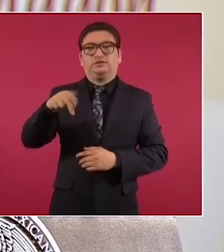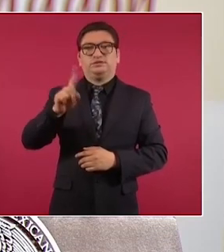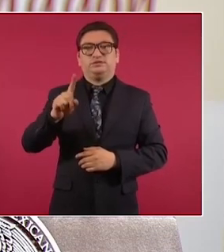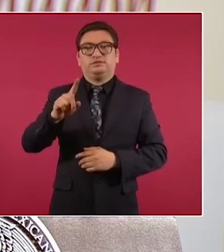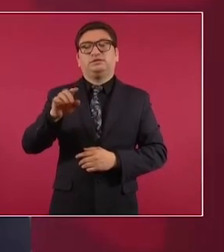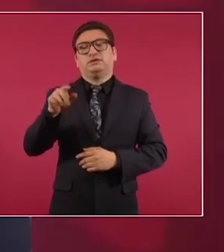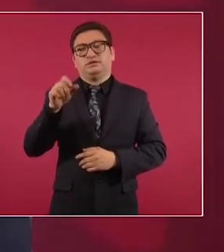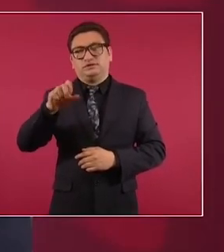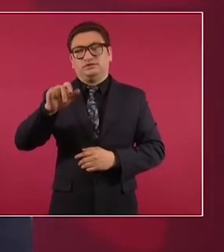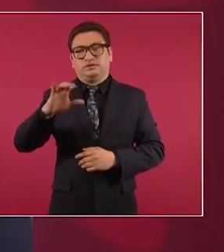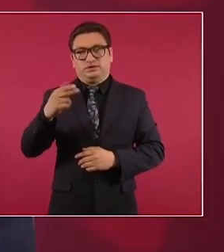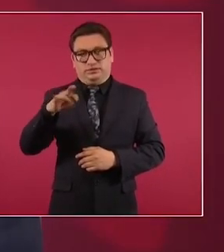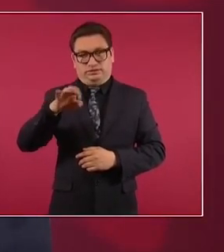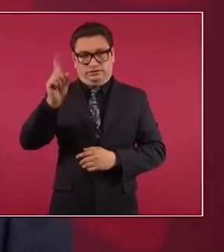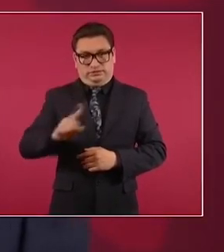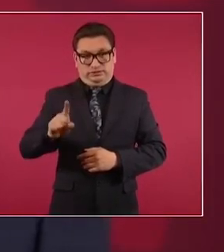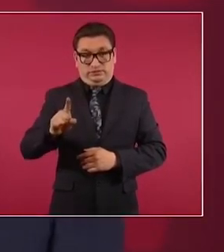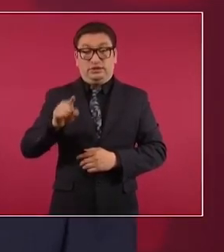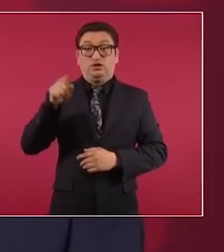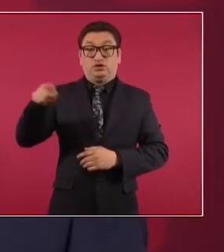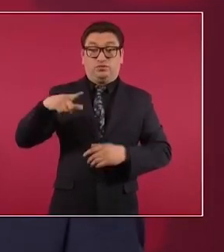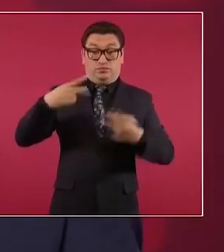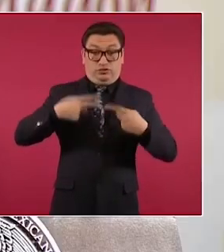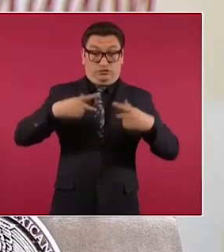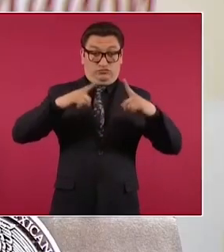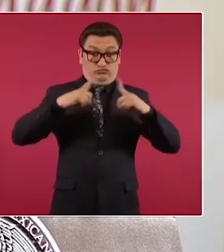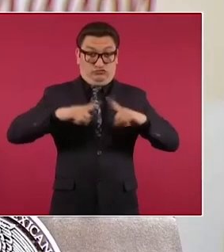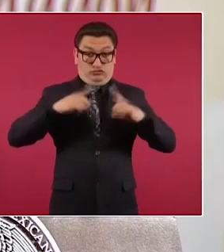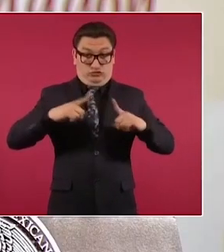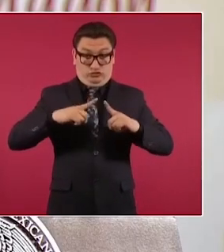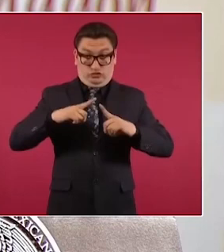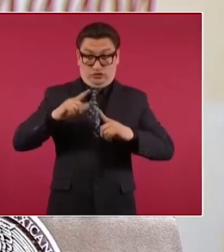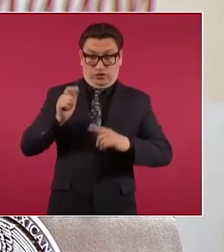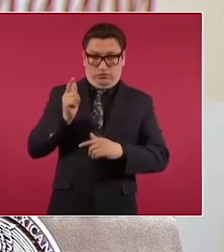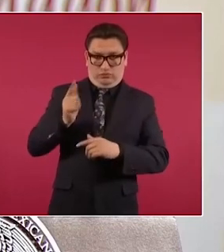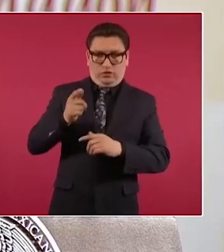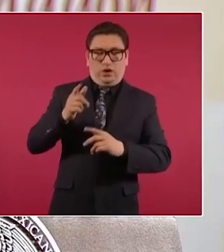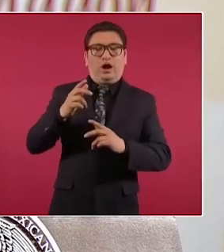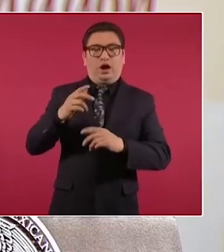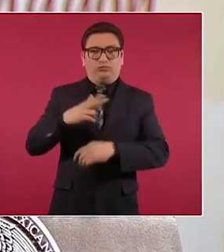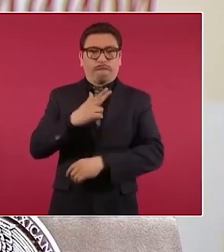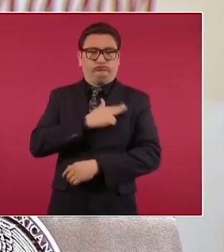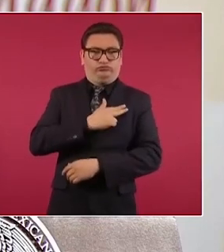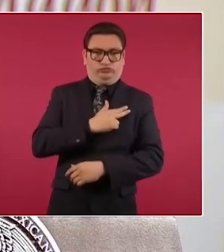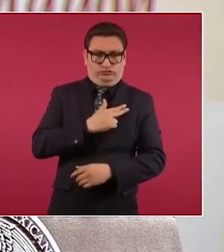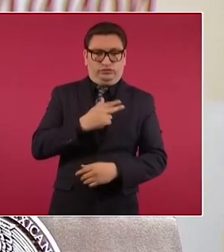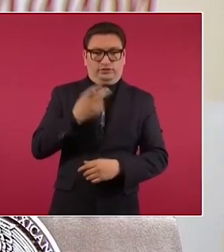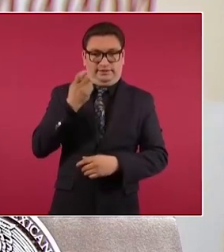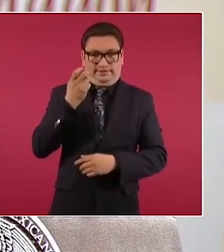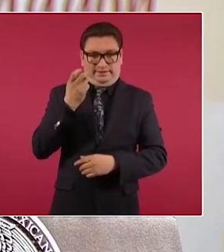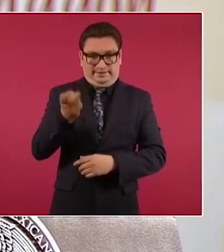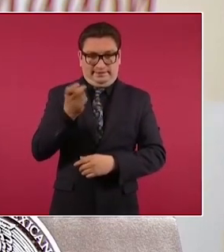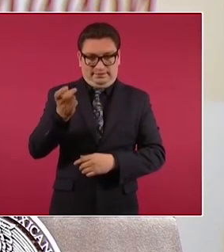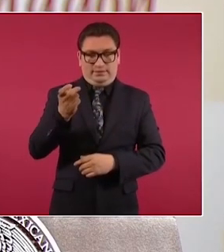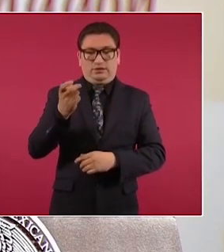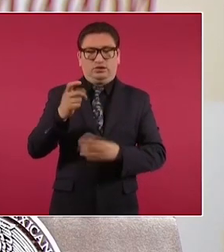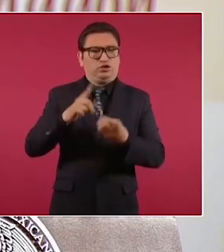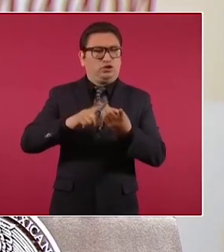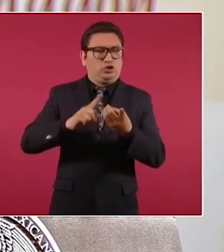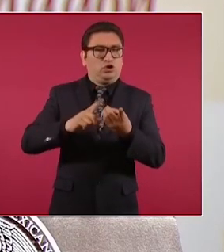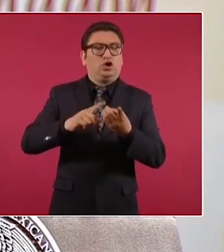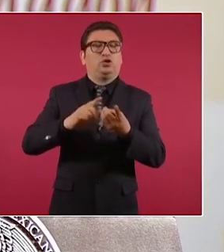su escolta fue herido y en ese evento que se dio afuera